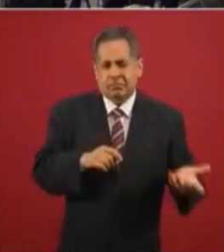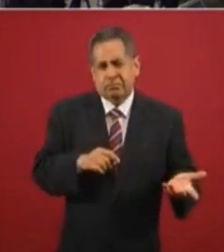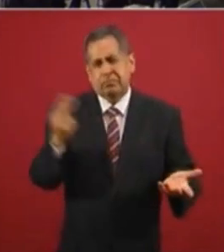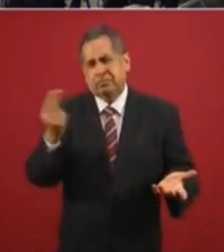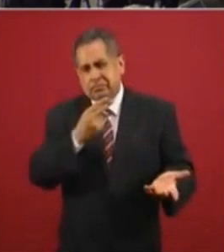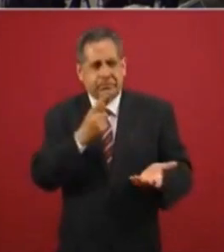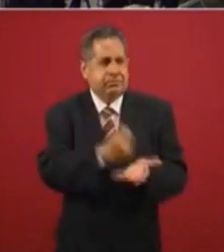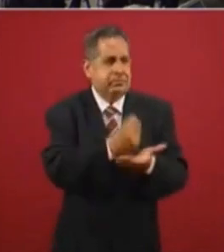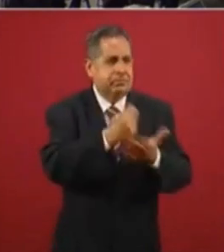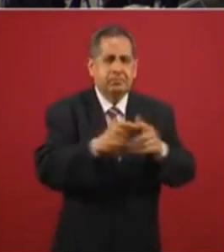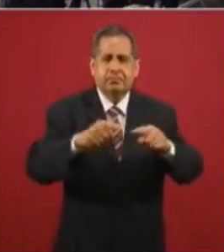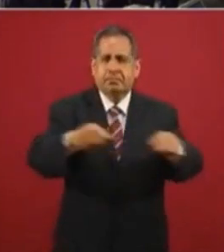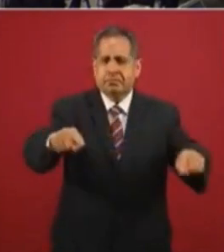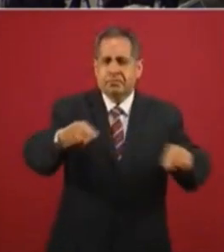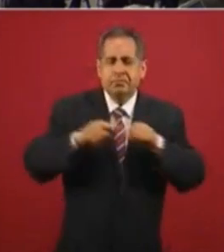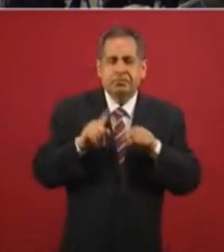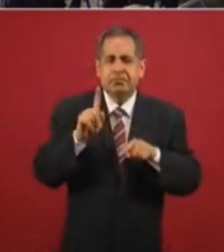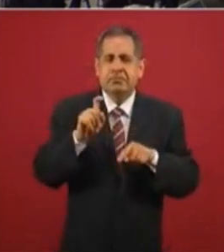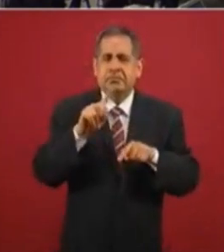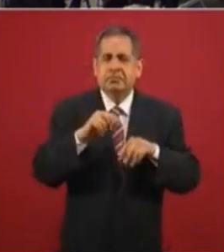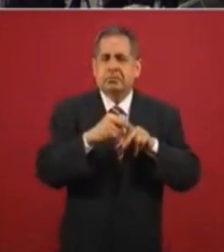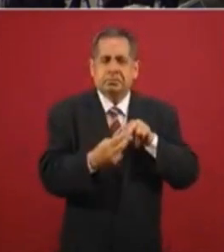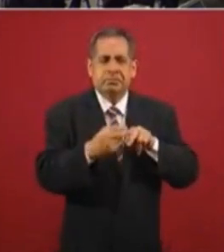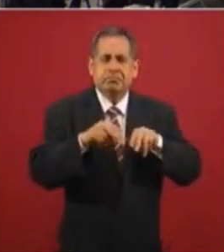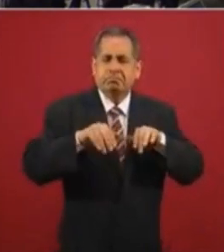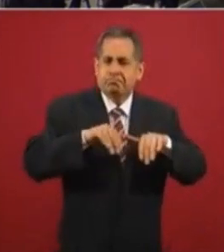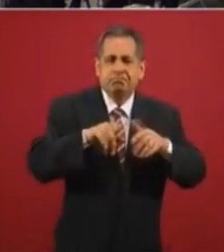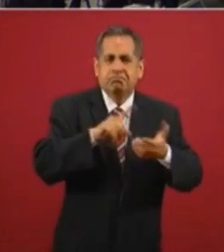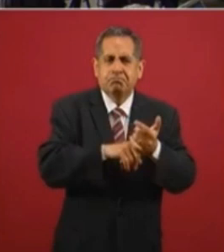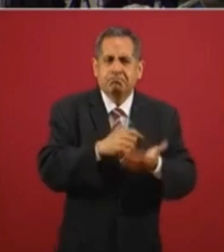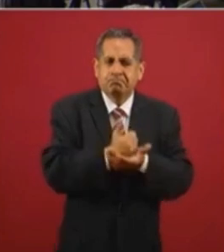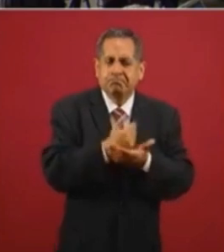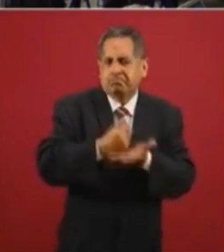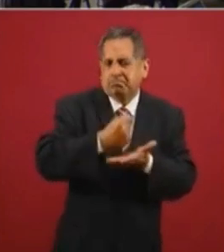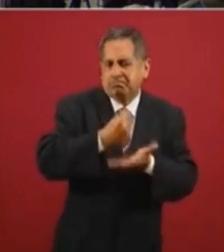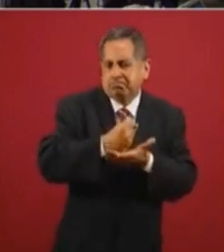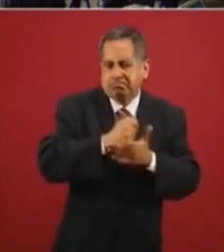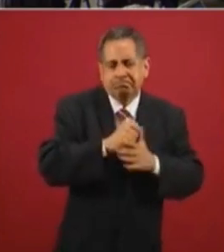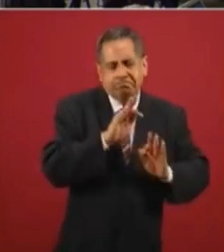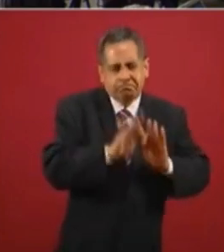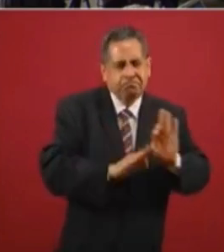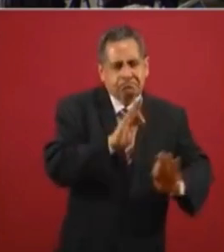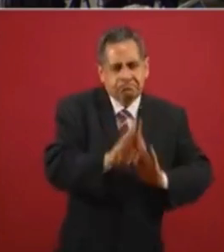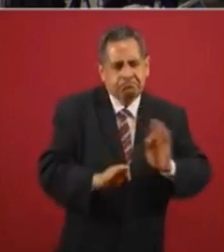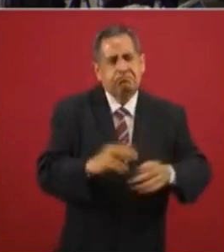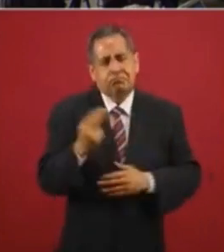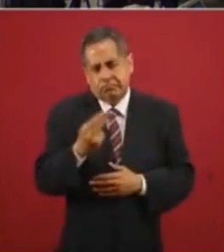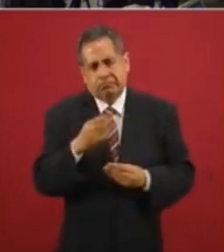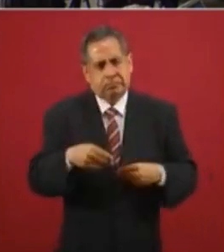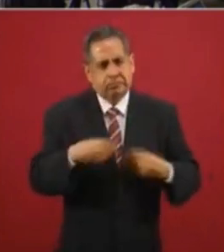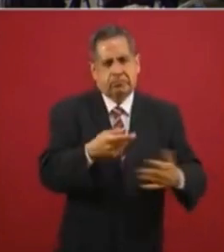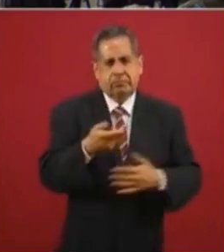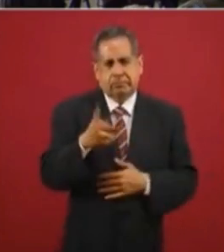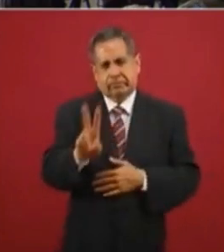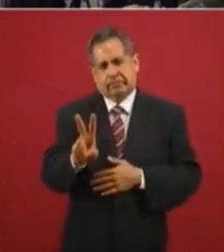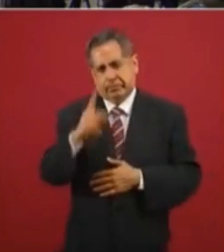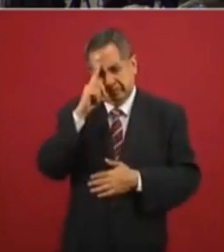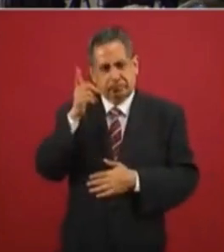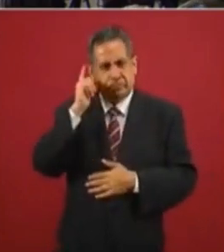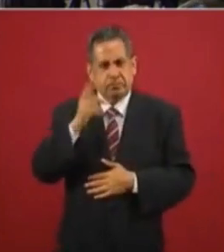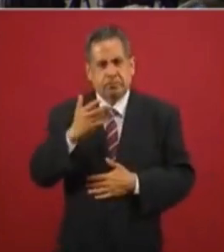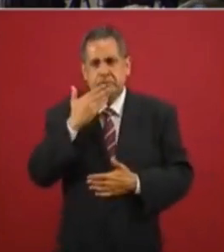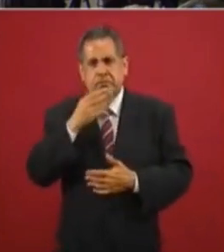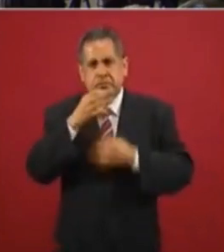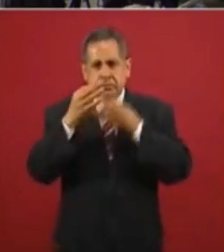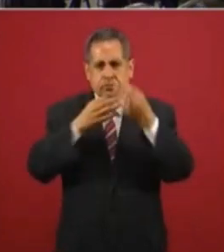para sus terapias. albercas de dos metros para que sirva y puedan trabajar los terapeutas. Esa es la invitación para este viernes. Ojalá pudieran darle una